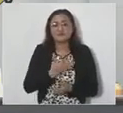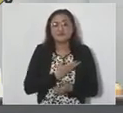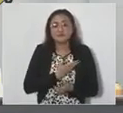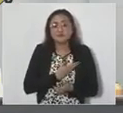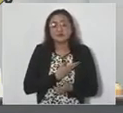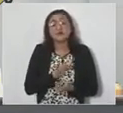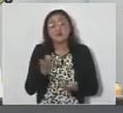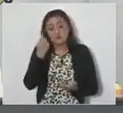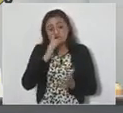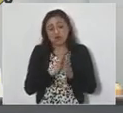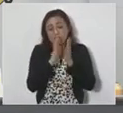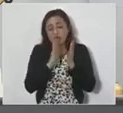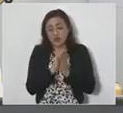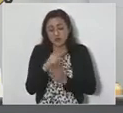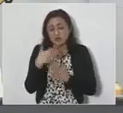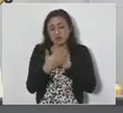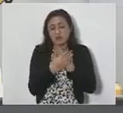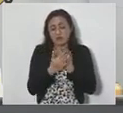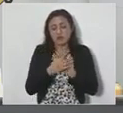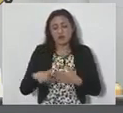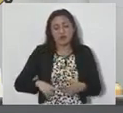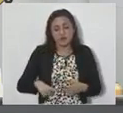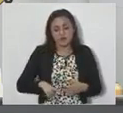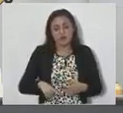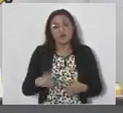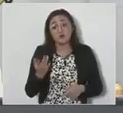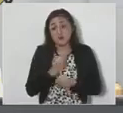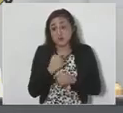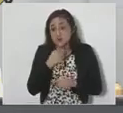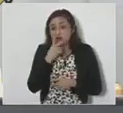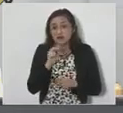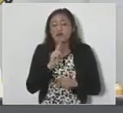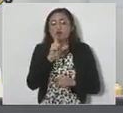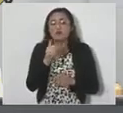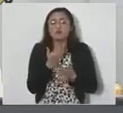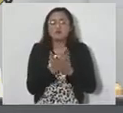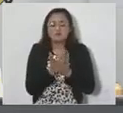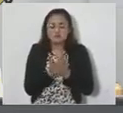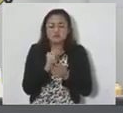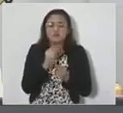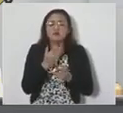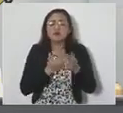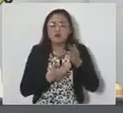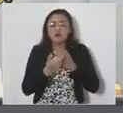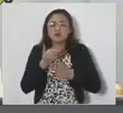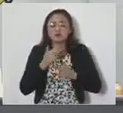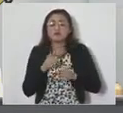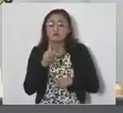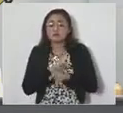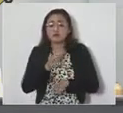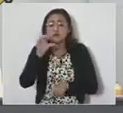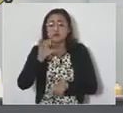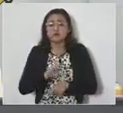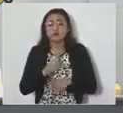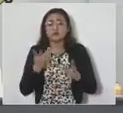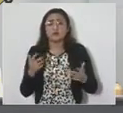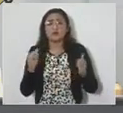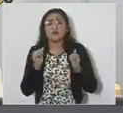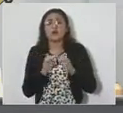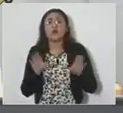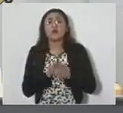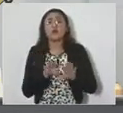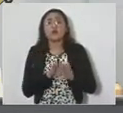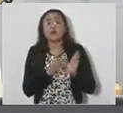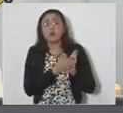posibilidades en ese aspecto. Hoy no me toca a mí comentarlo, llegará todo a su momento, pero hoy en día es cómo sacamos